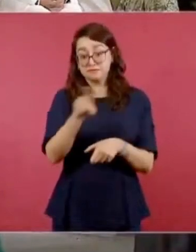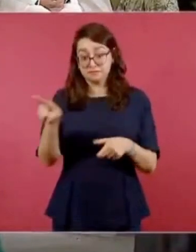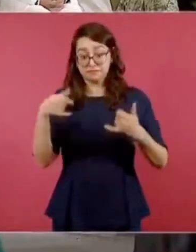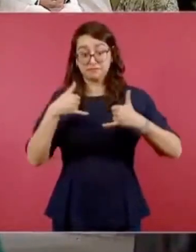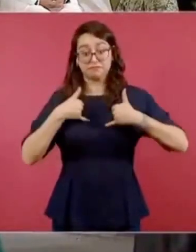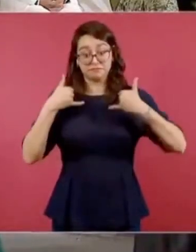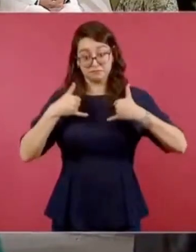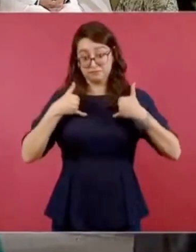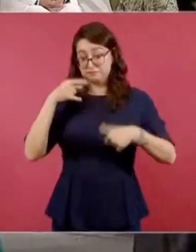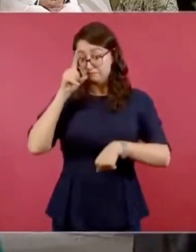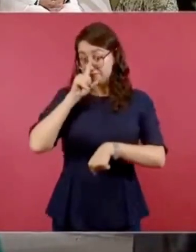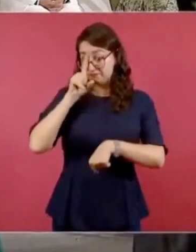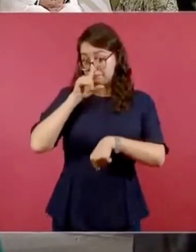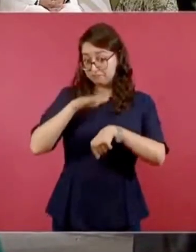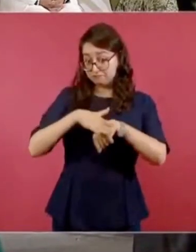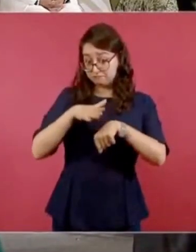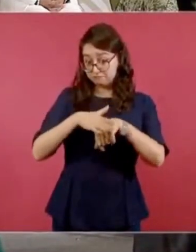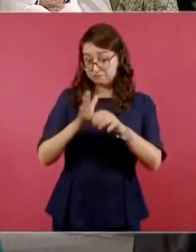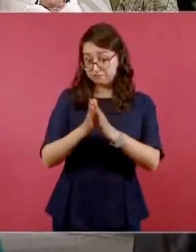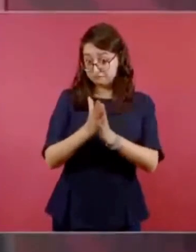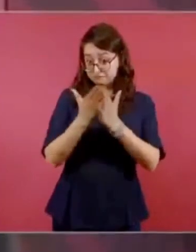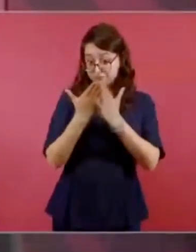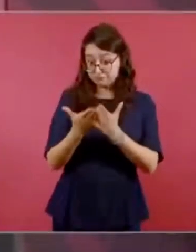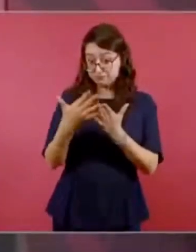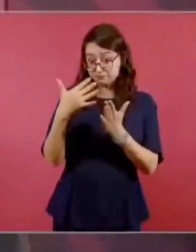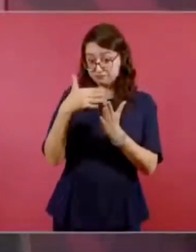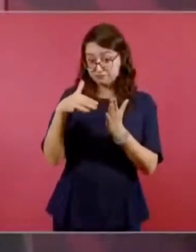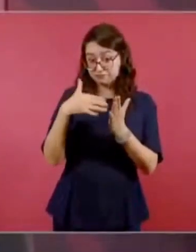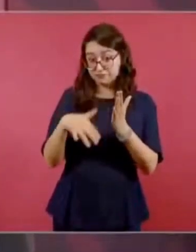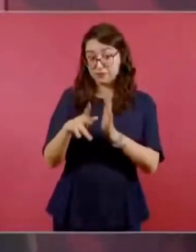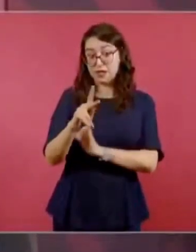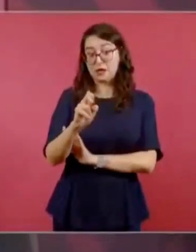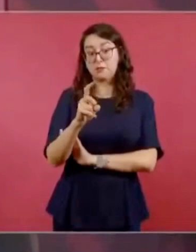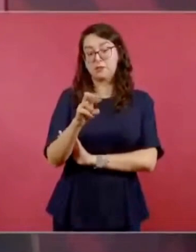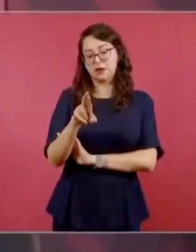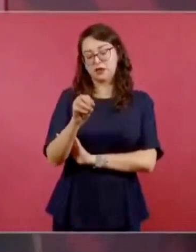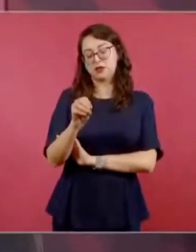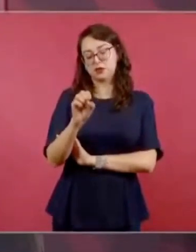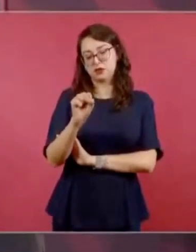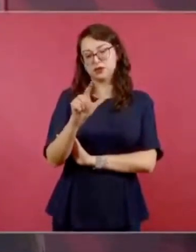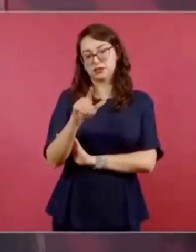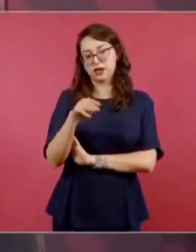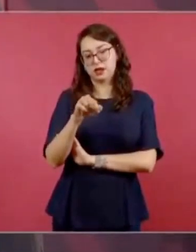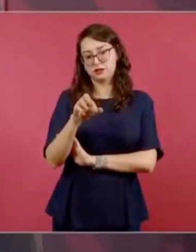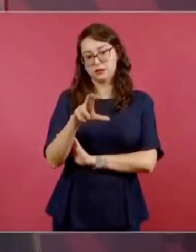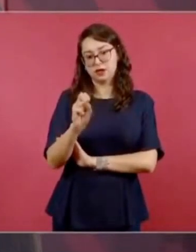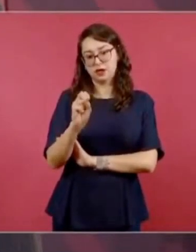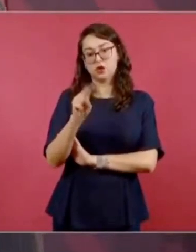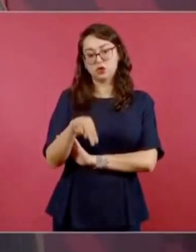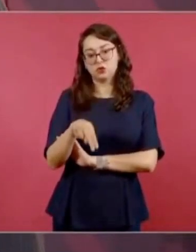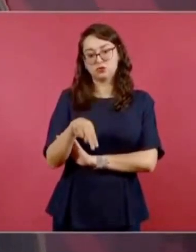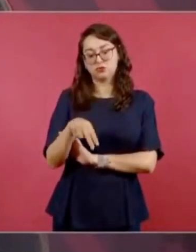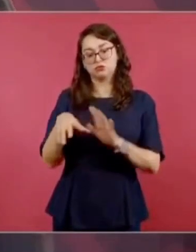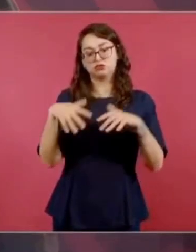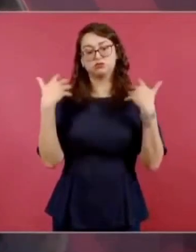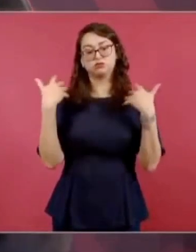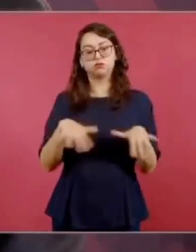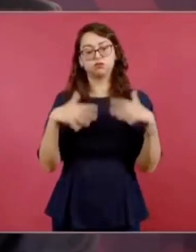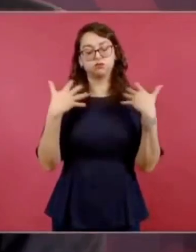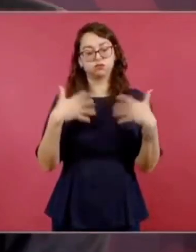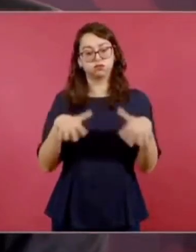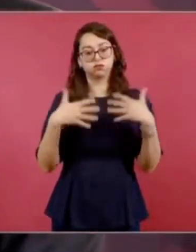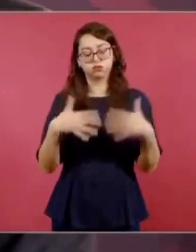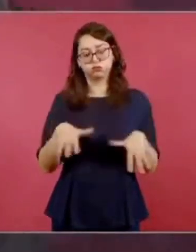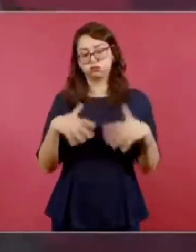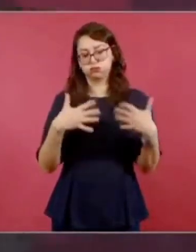el libro de Pedro Salmerón, que es una tesis de doctorado